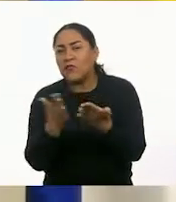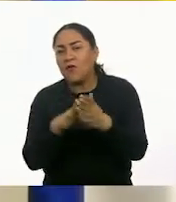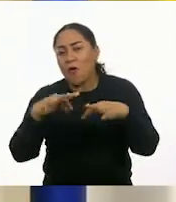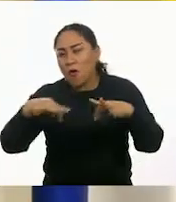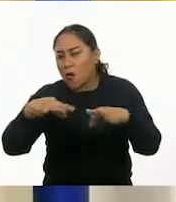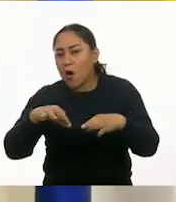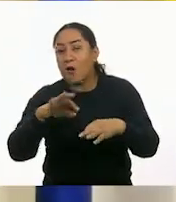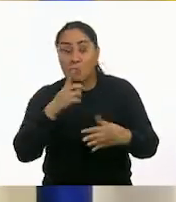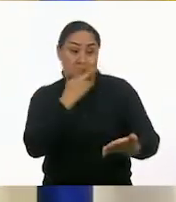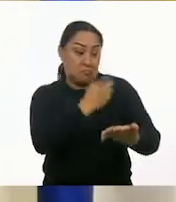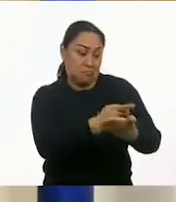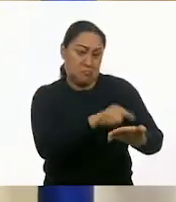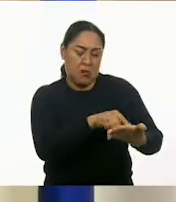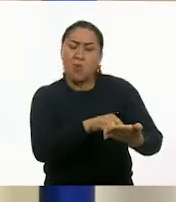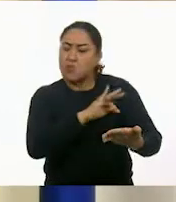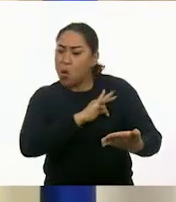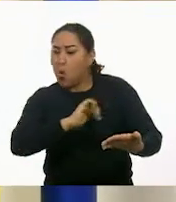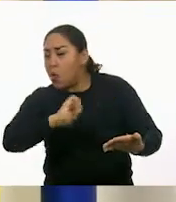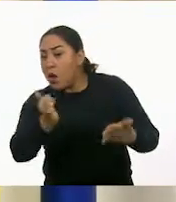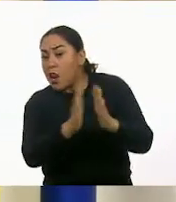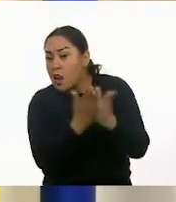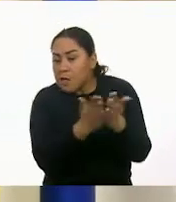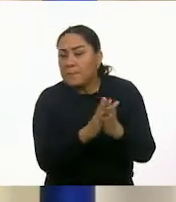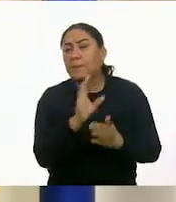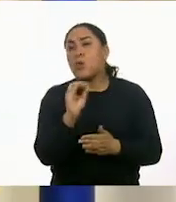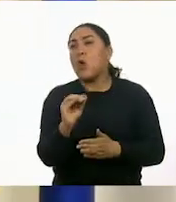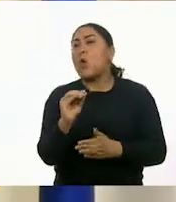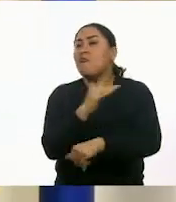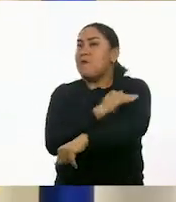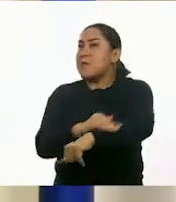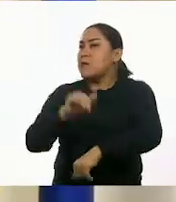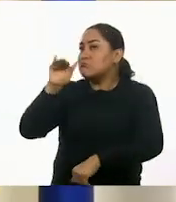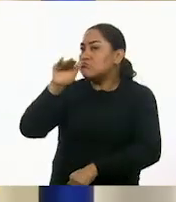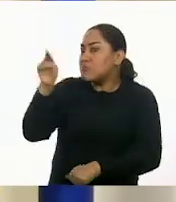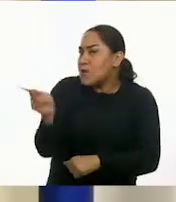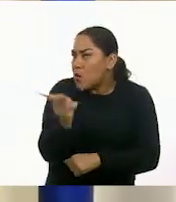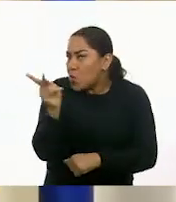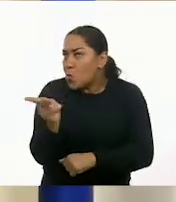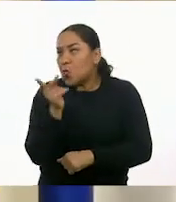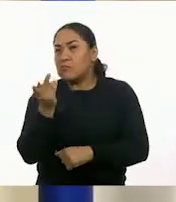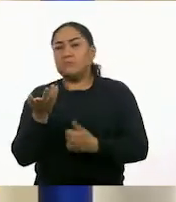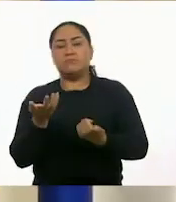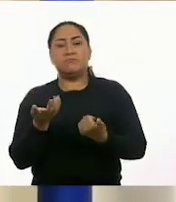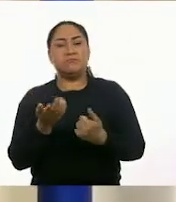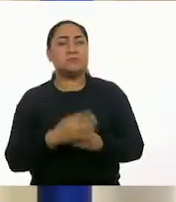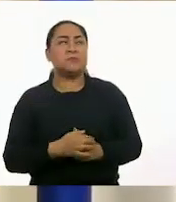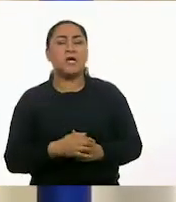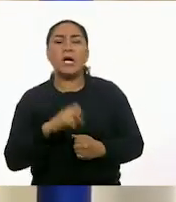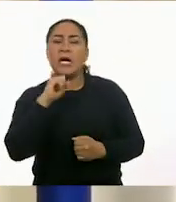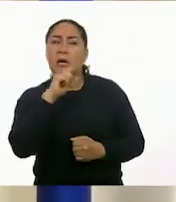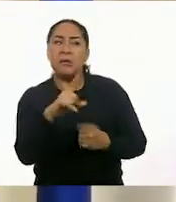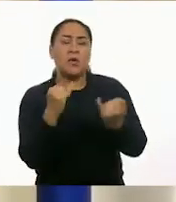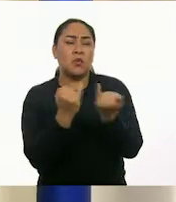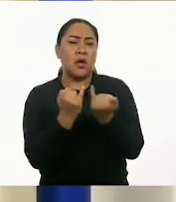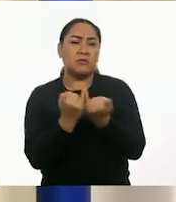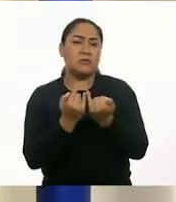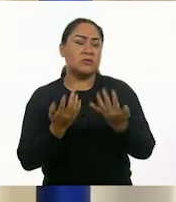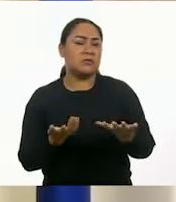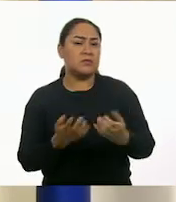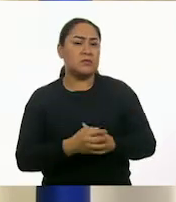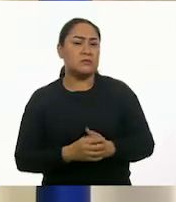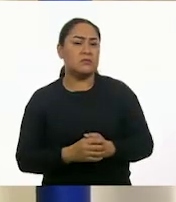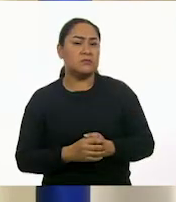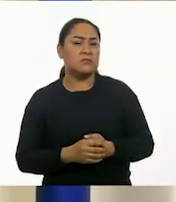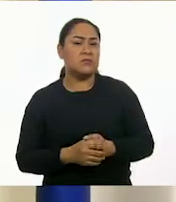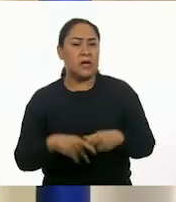nuestro libro de texto que en folletos, que también preguntar a familiares, también preguntarle a